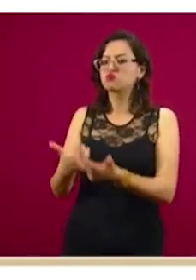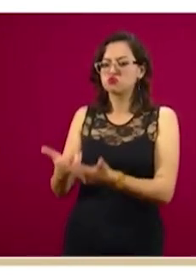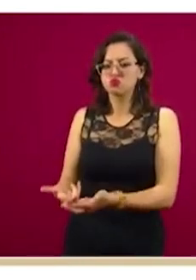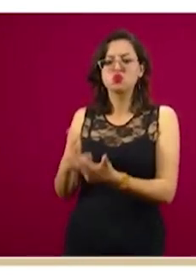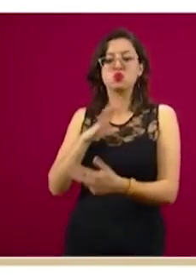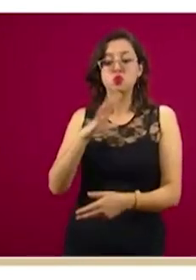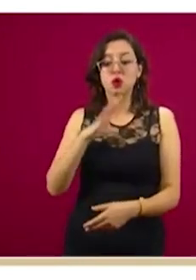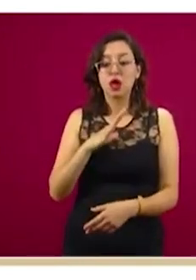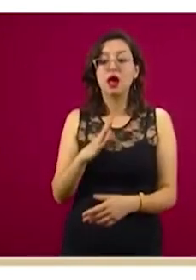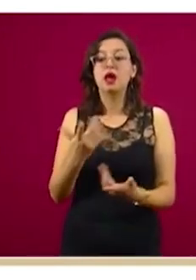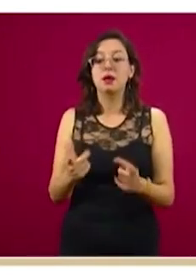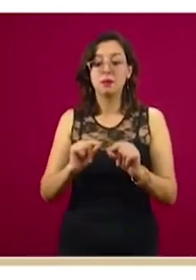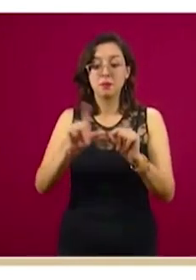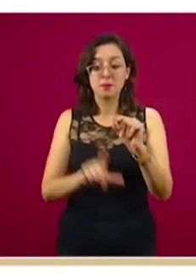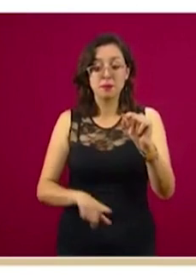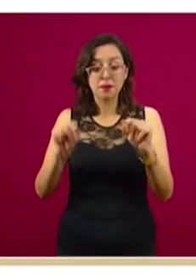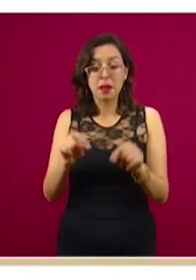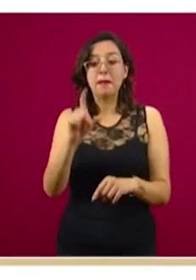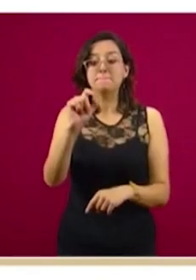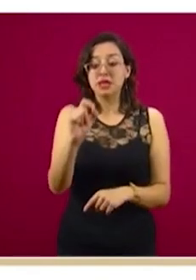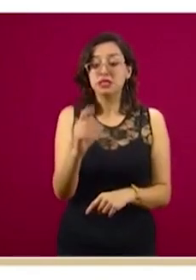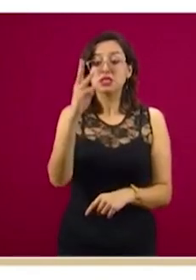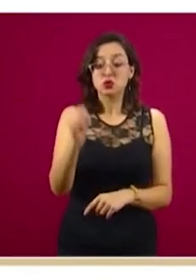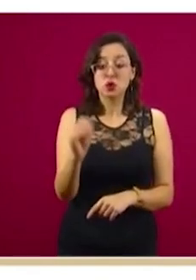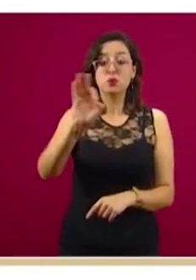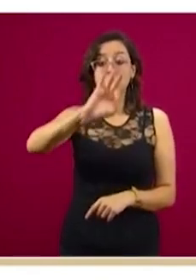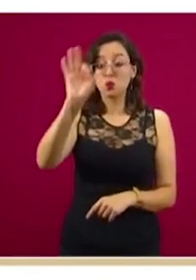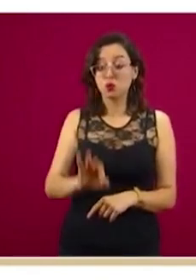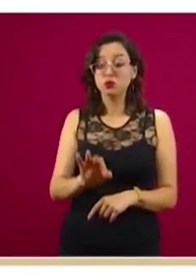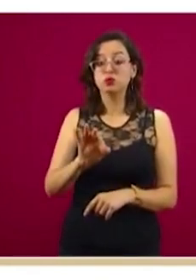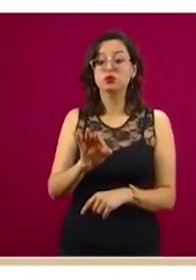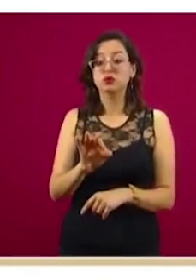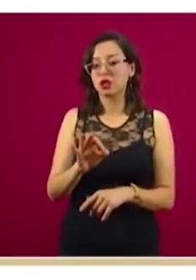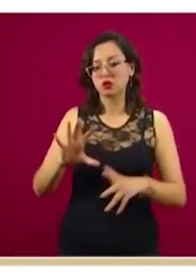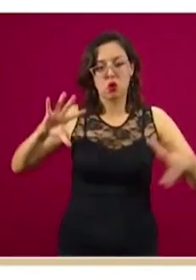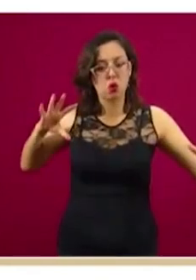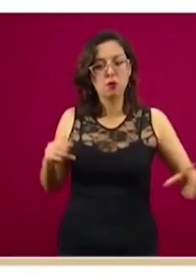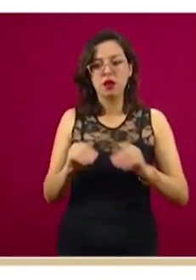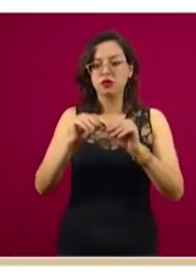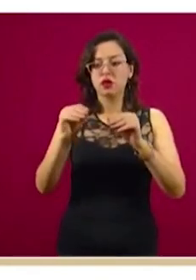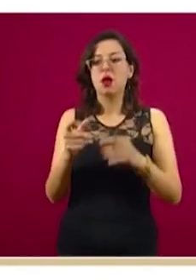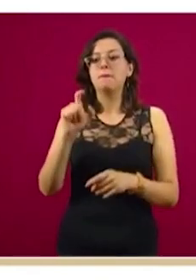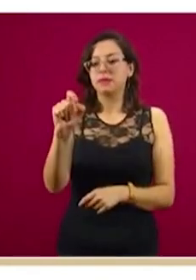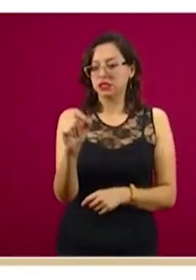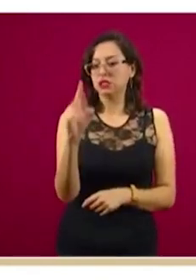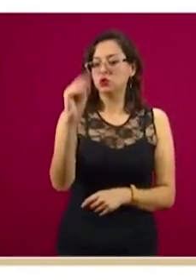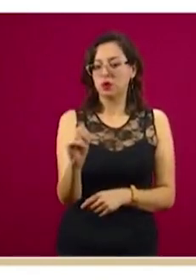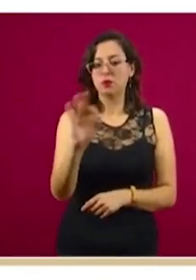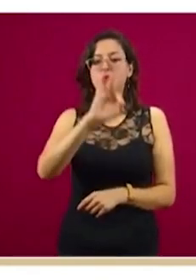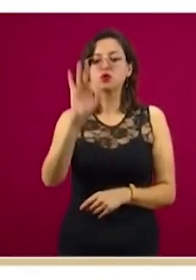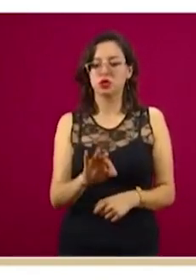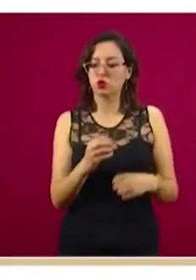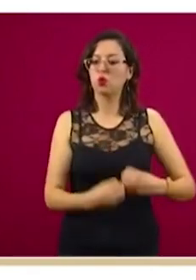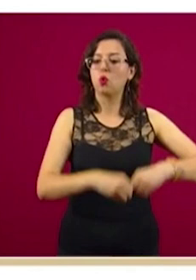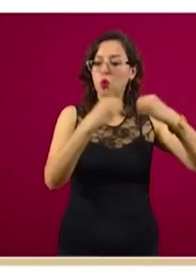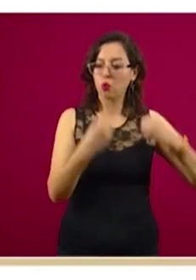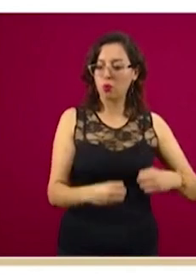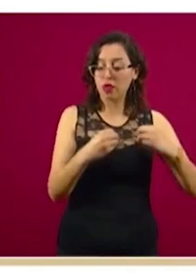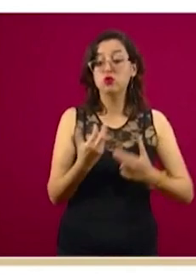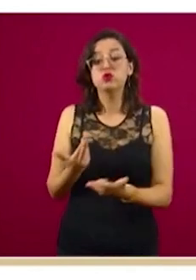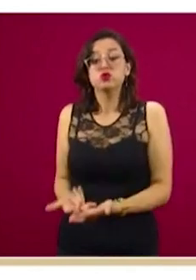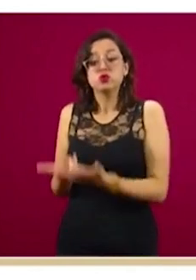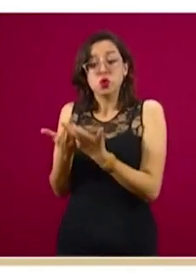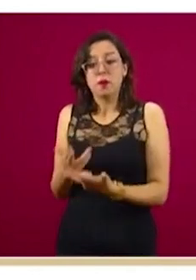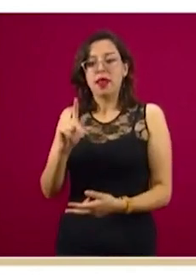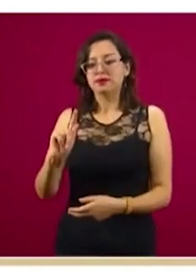media nacional es 29 por ciento, se ve en la última barra, 29 por ciento de ocupación y un remanente